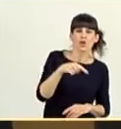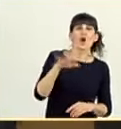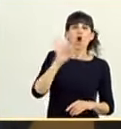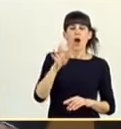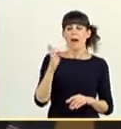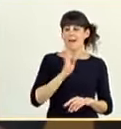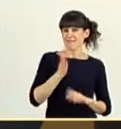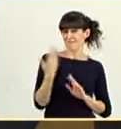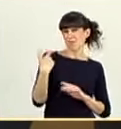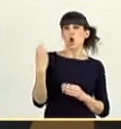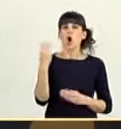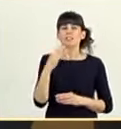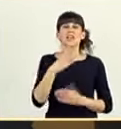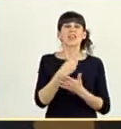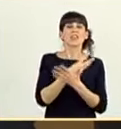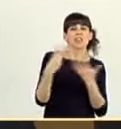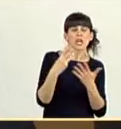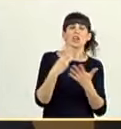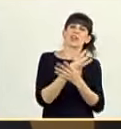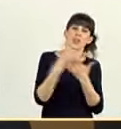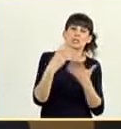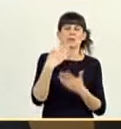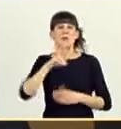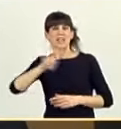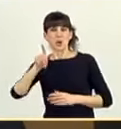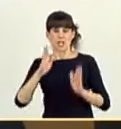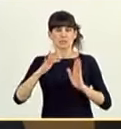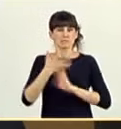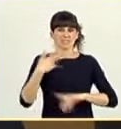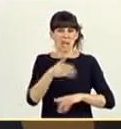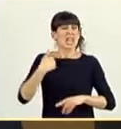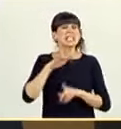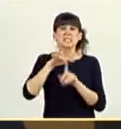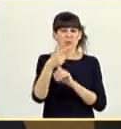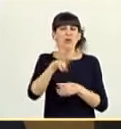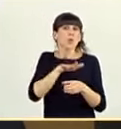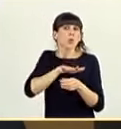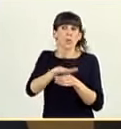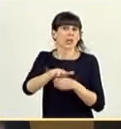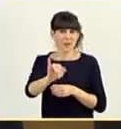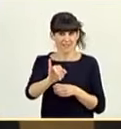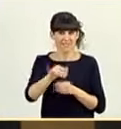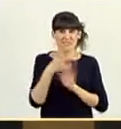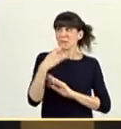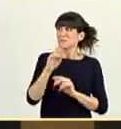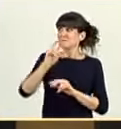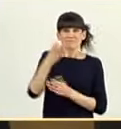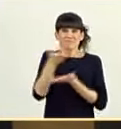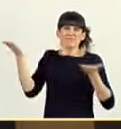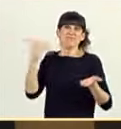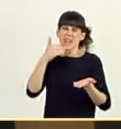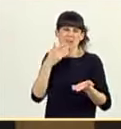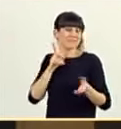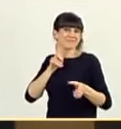jóvenes entre 18 y 21 años estamos dando respuesta a esta situación. Por lo tanto, no se dan las circunstancias